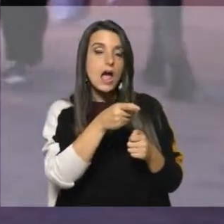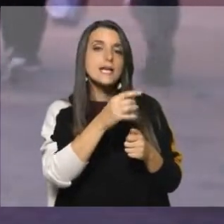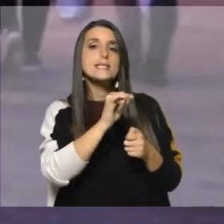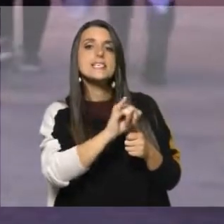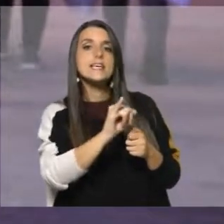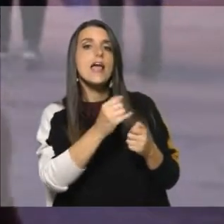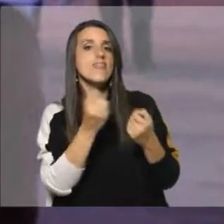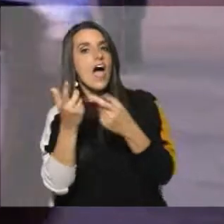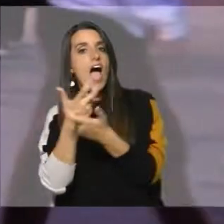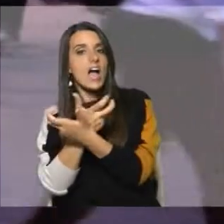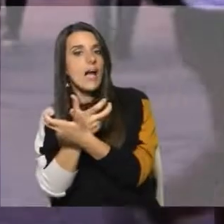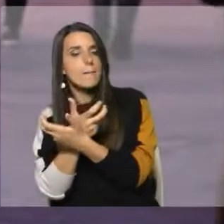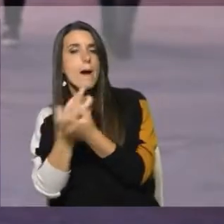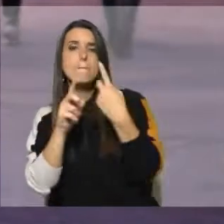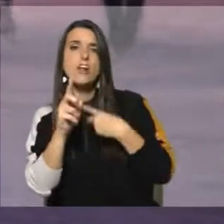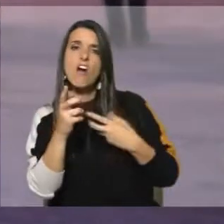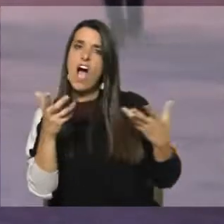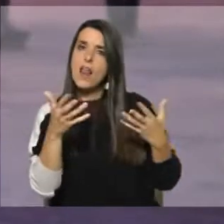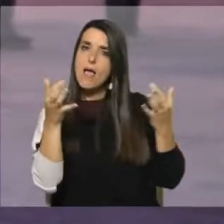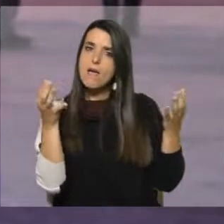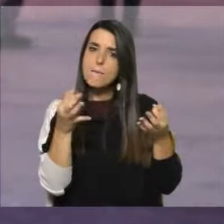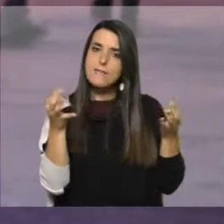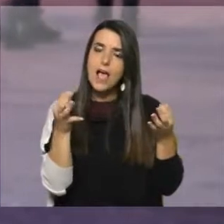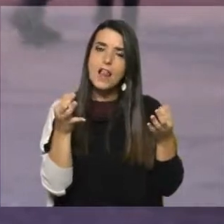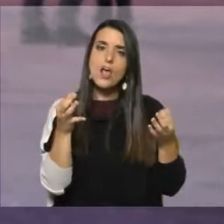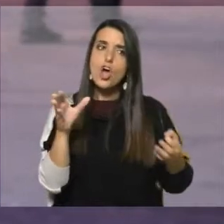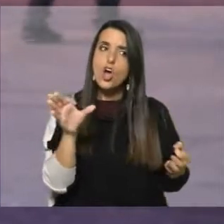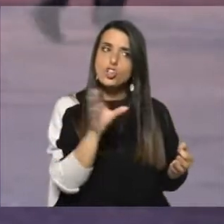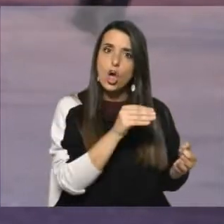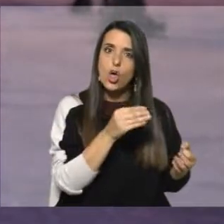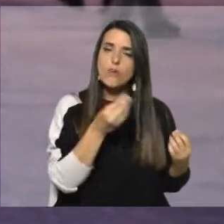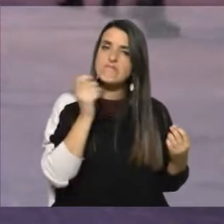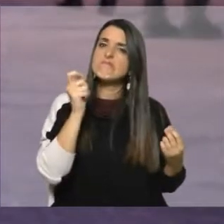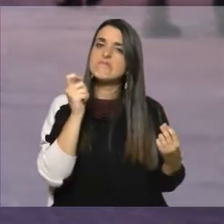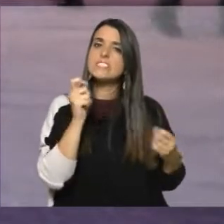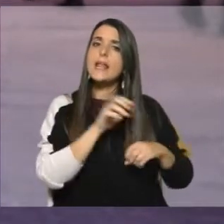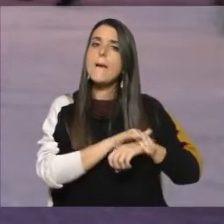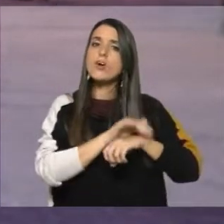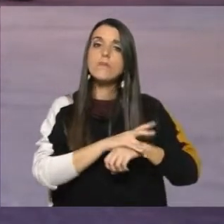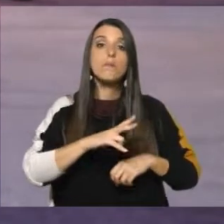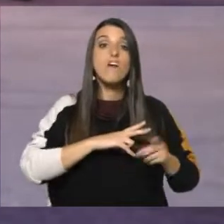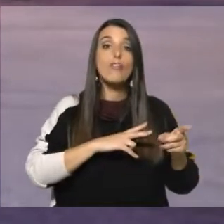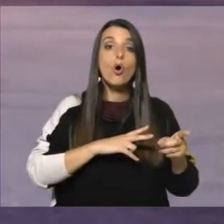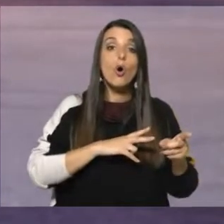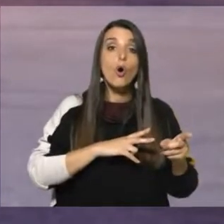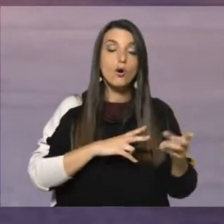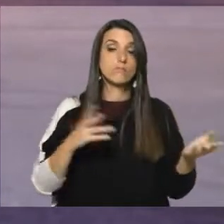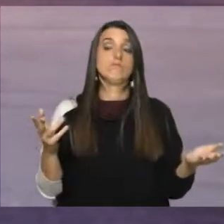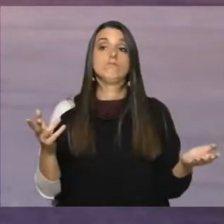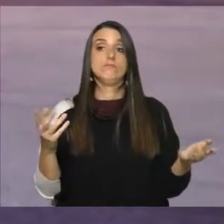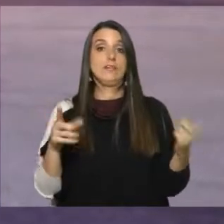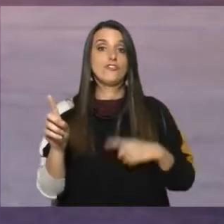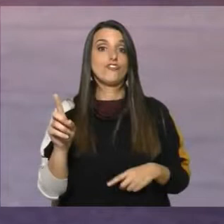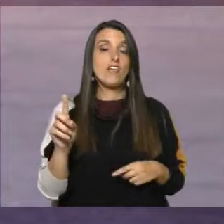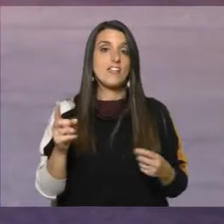ANCAP y en este procedimiento especial todo eso quedaría en manos del privado, cuestión que debería de pasar